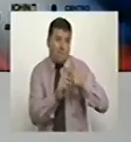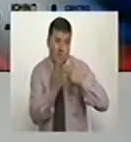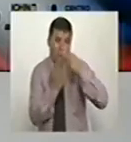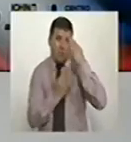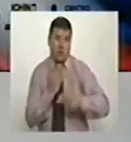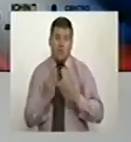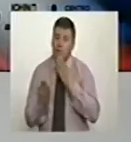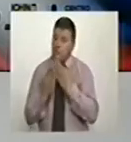proyecto. Muchas gracias.